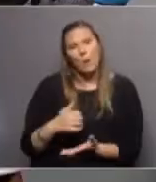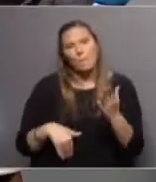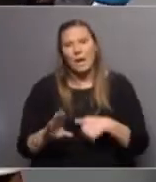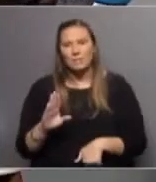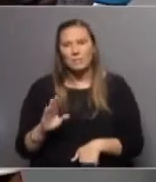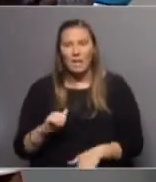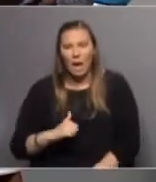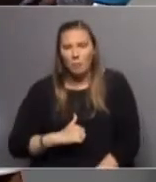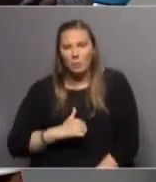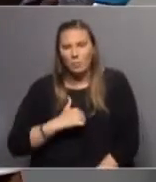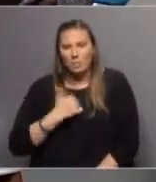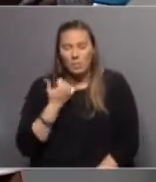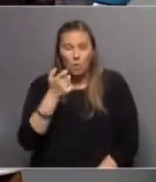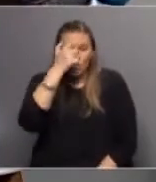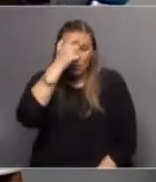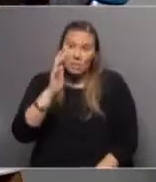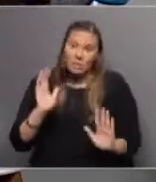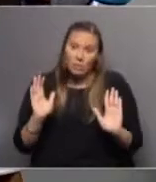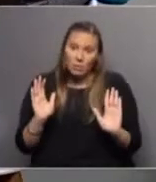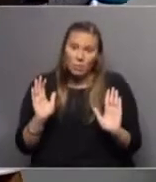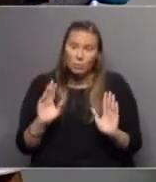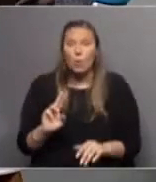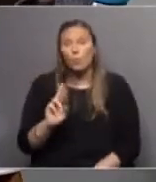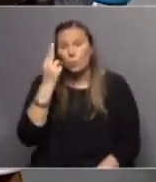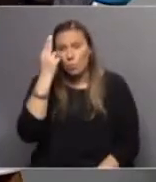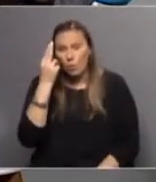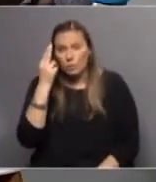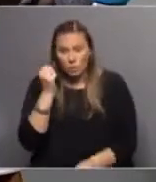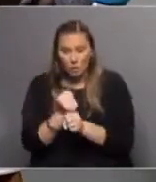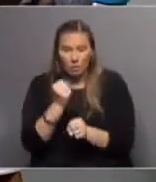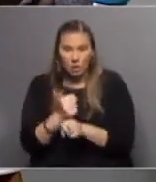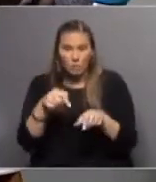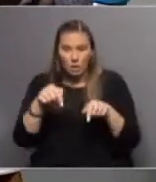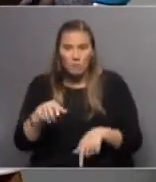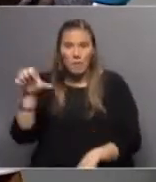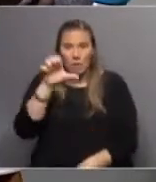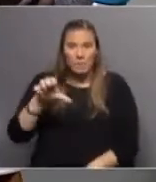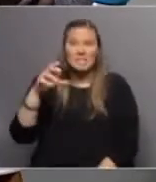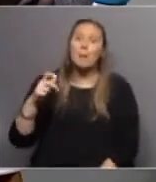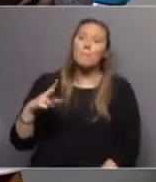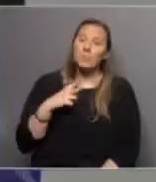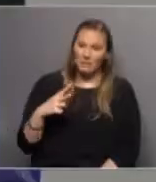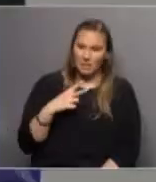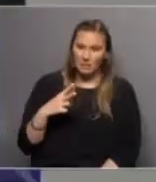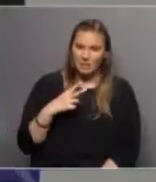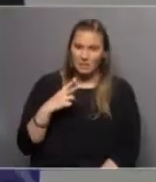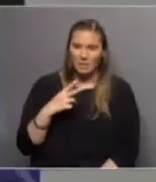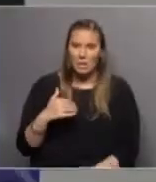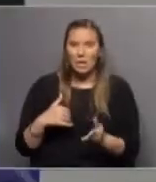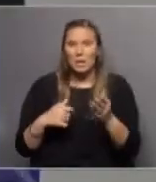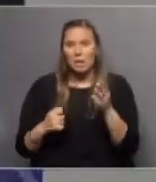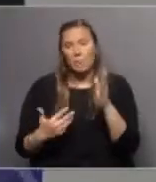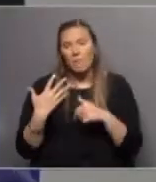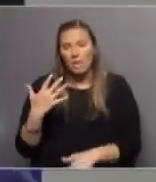todo. Claro, aprovechando la formación científica de uruguayos en el país para empresas privadas. Y para generar valor.